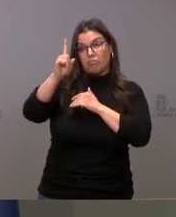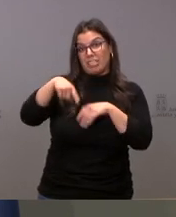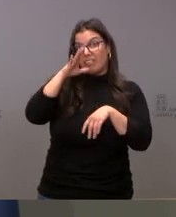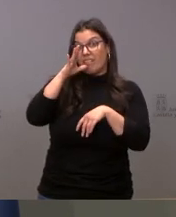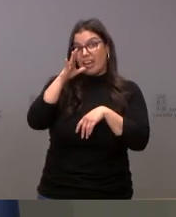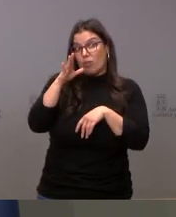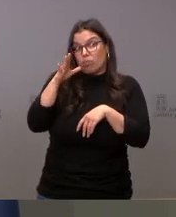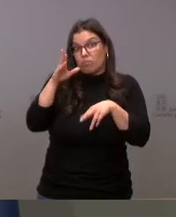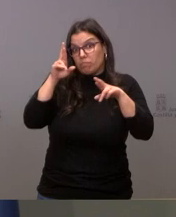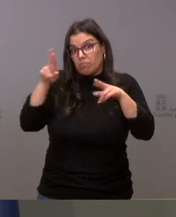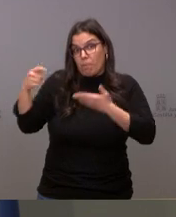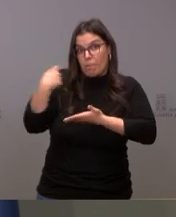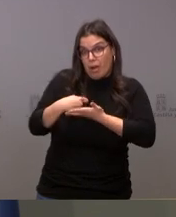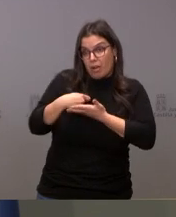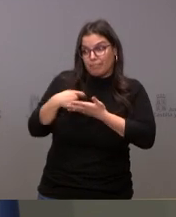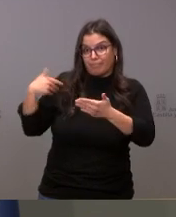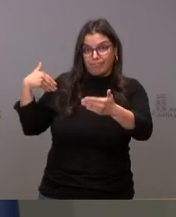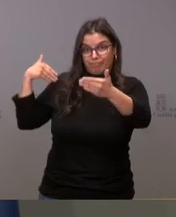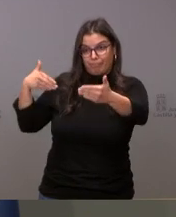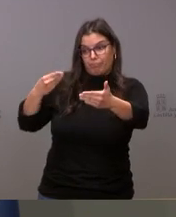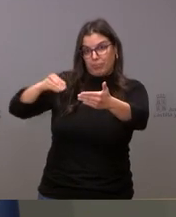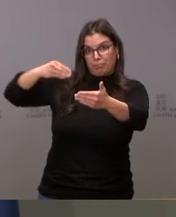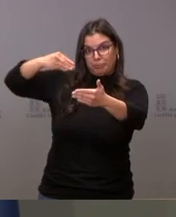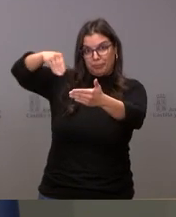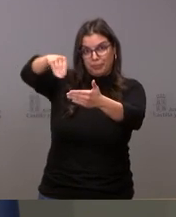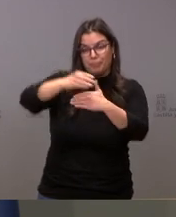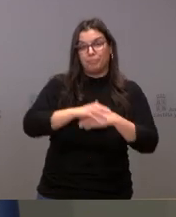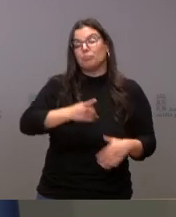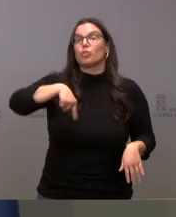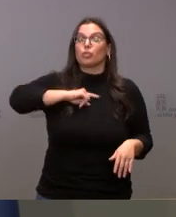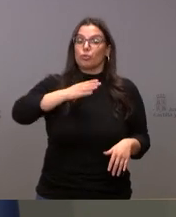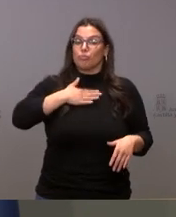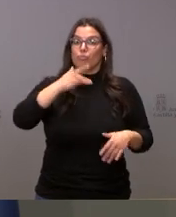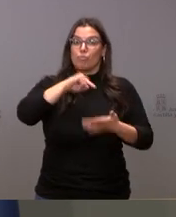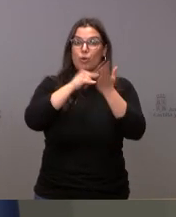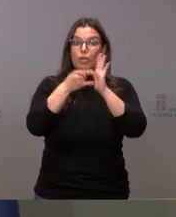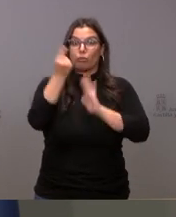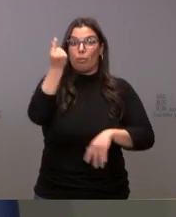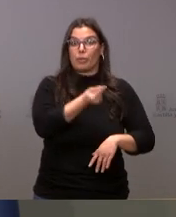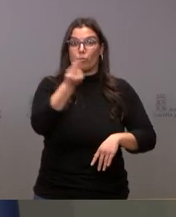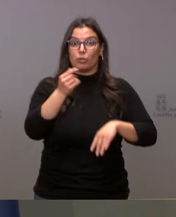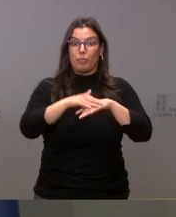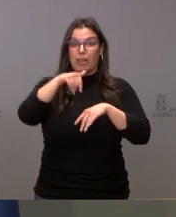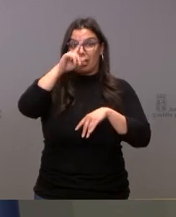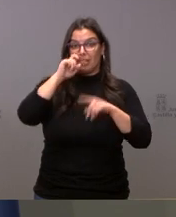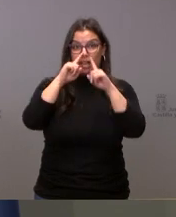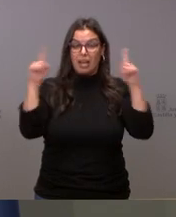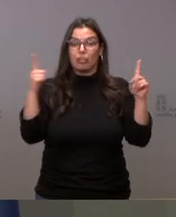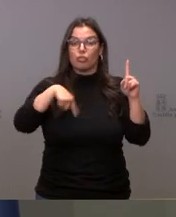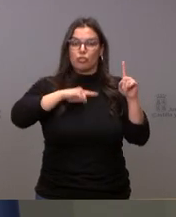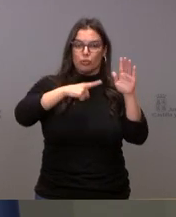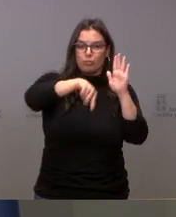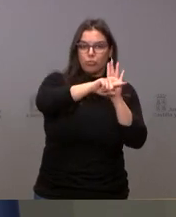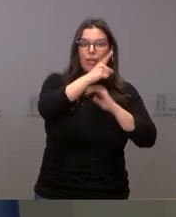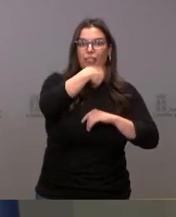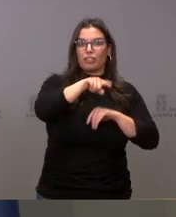febrero. Nosotros teníamos presupuestado en el proyecto de presupuestos de la comunidad para el próximo año 192 millones de euros.